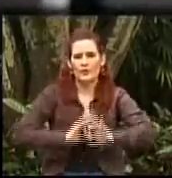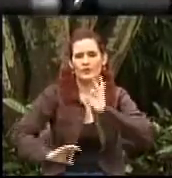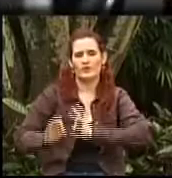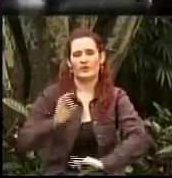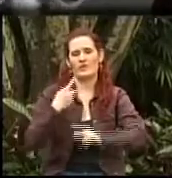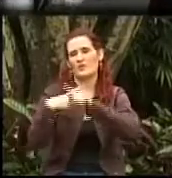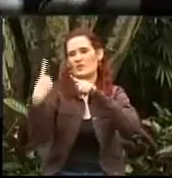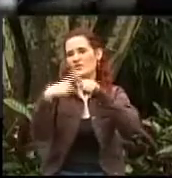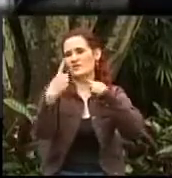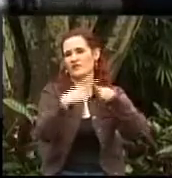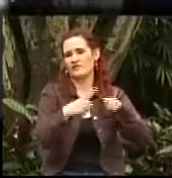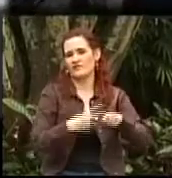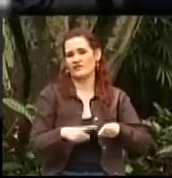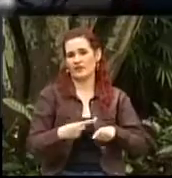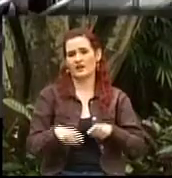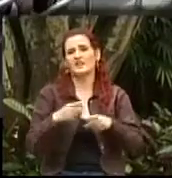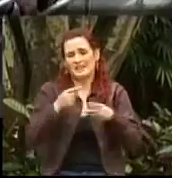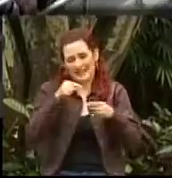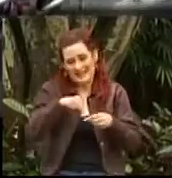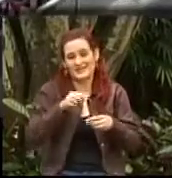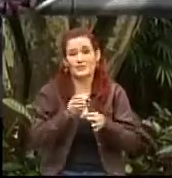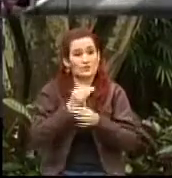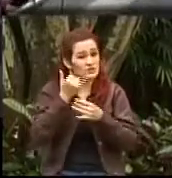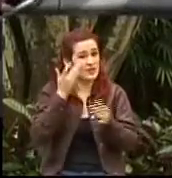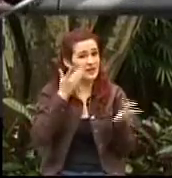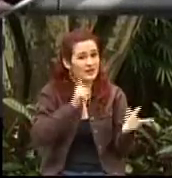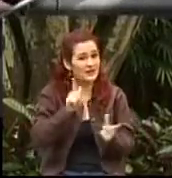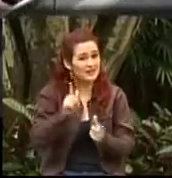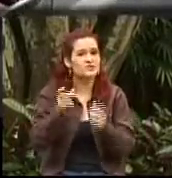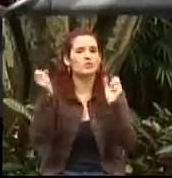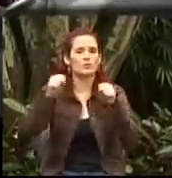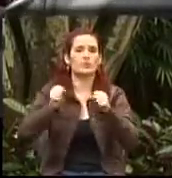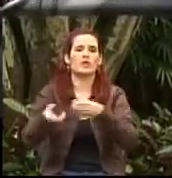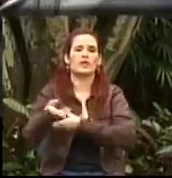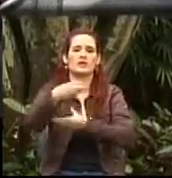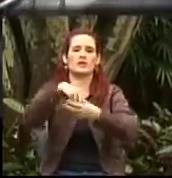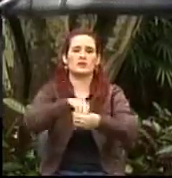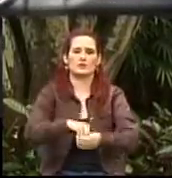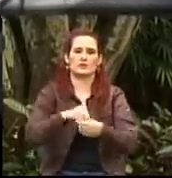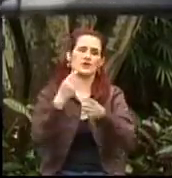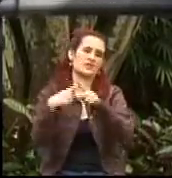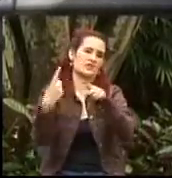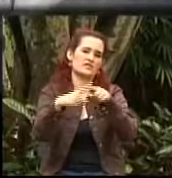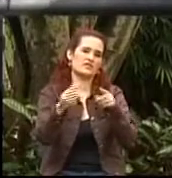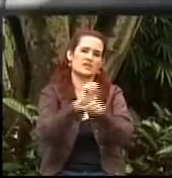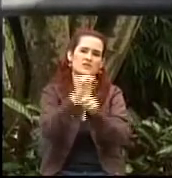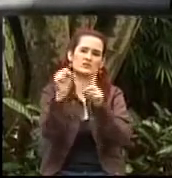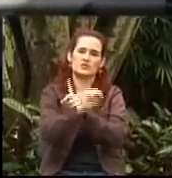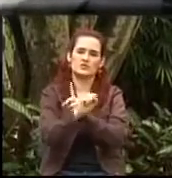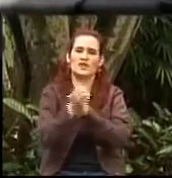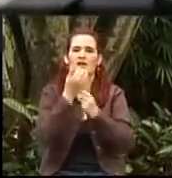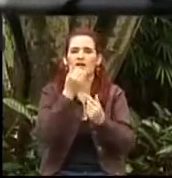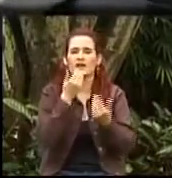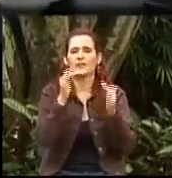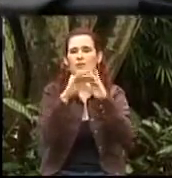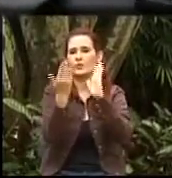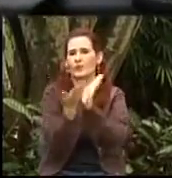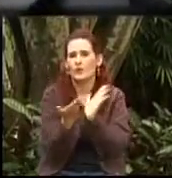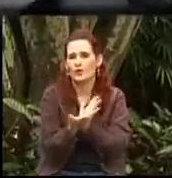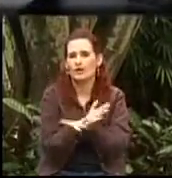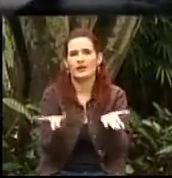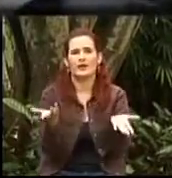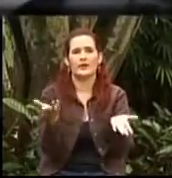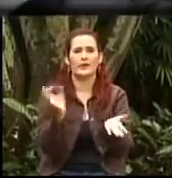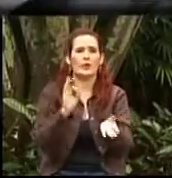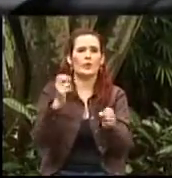están preparados para incluirse de una mejor manera en las diferentes áreas de la sociedad, digamos, hablamos de educación, de